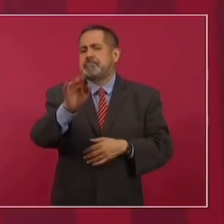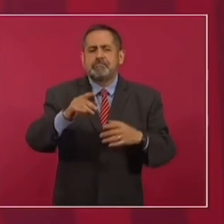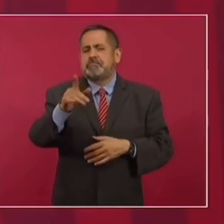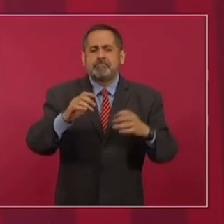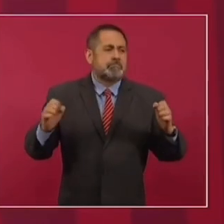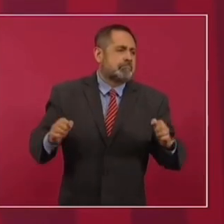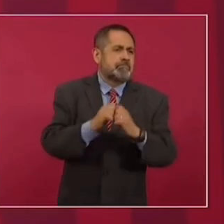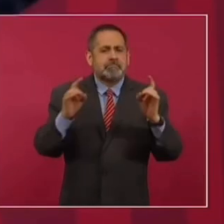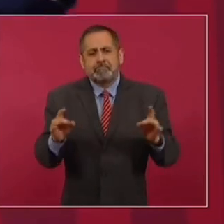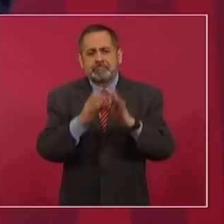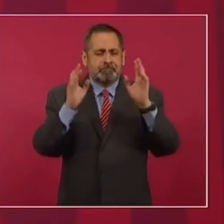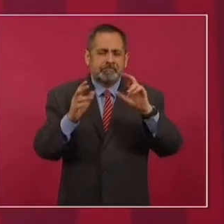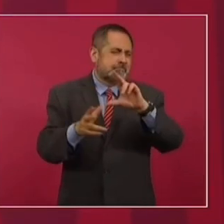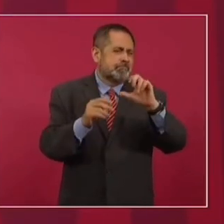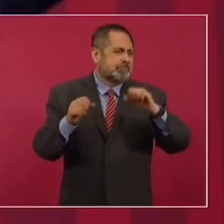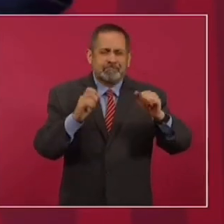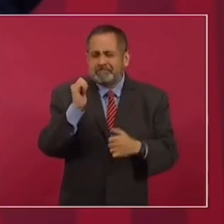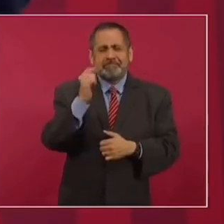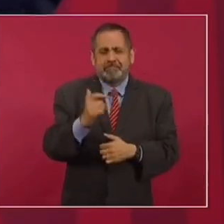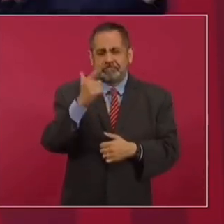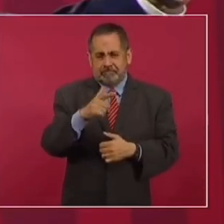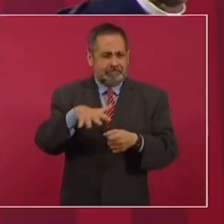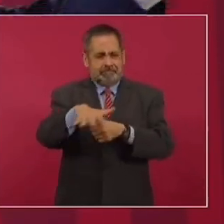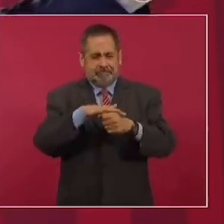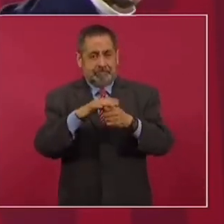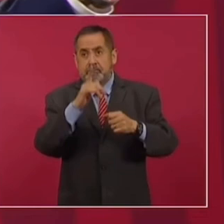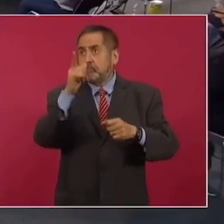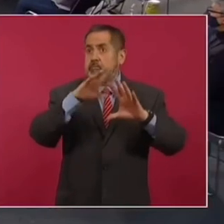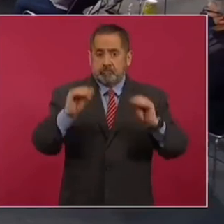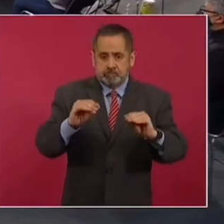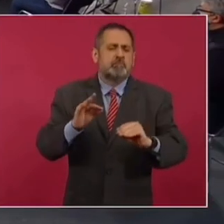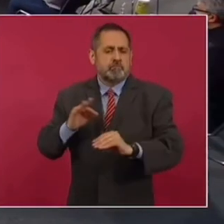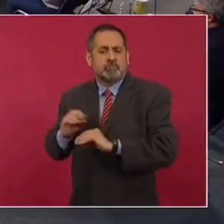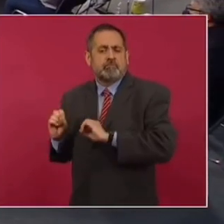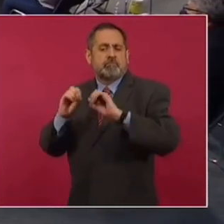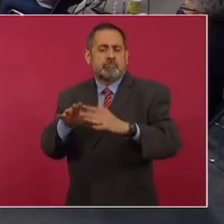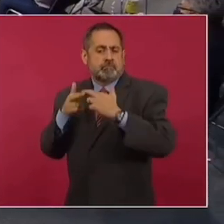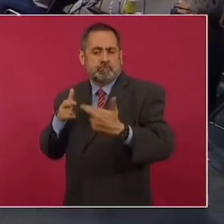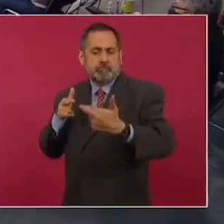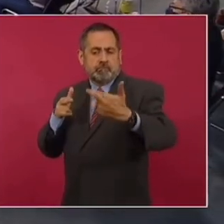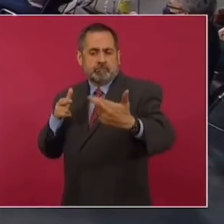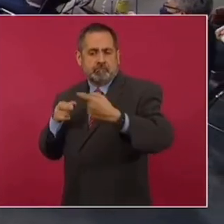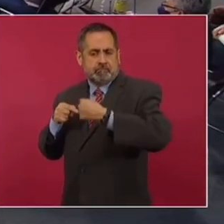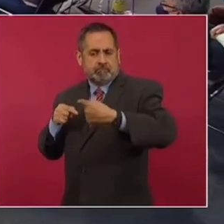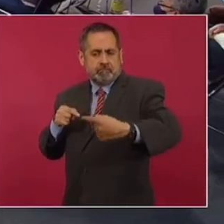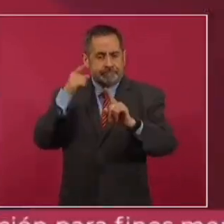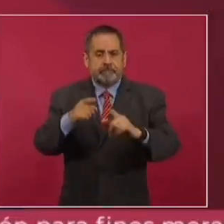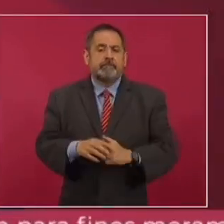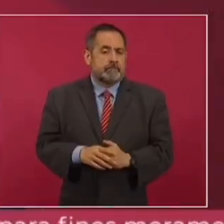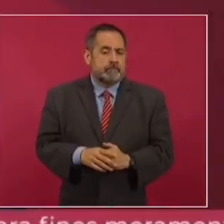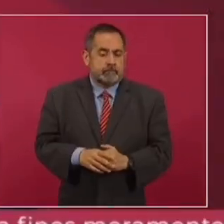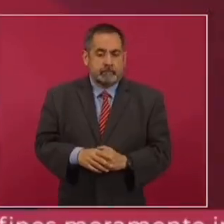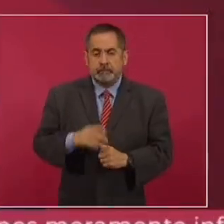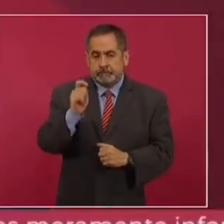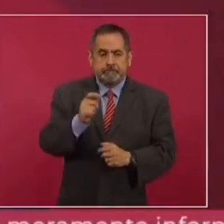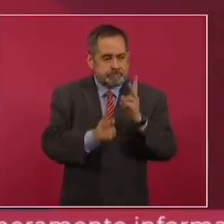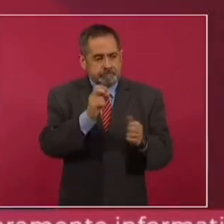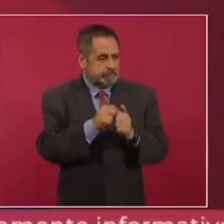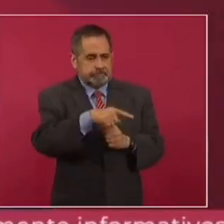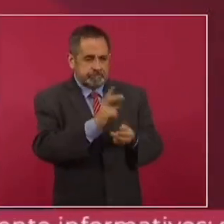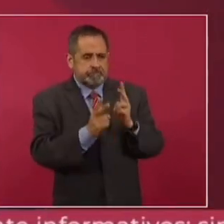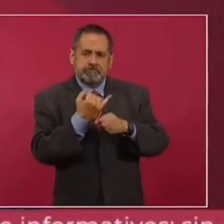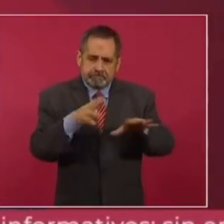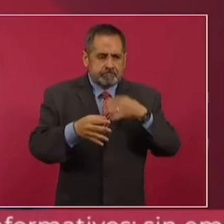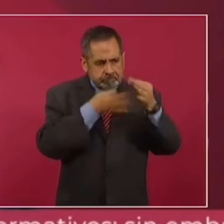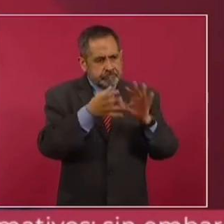extraordinario, un fenómeno natural que afecte una región del país, se pueda llevar energía desde el sudeste, como se hizo. Entonces, vamos a hablar con ellos